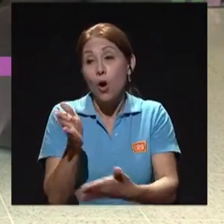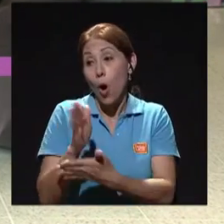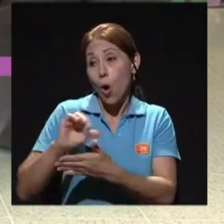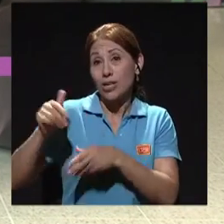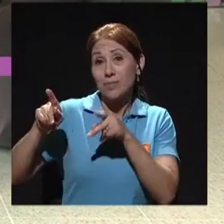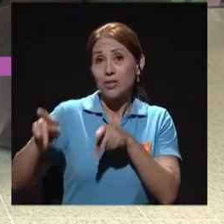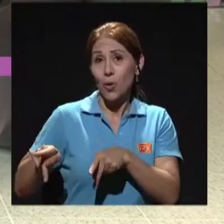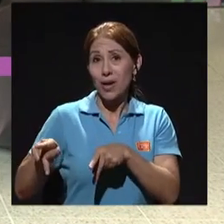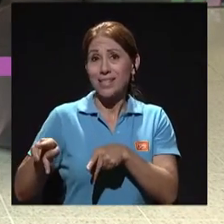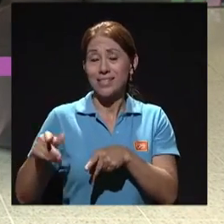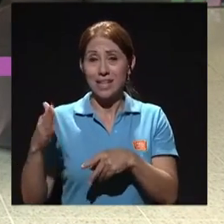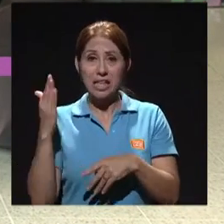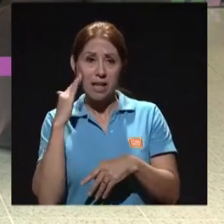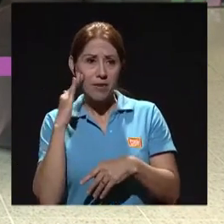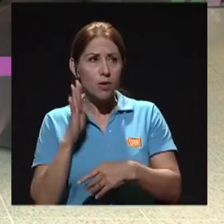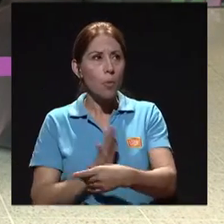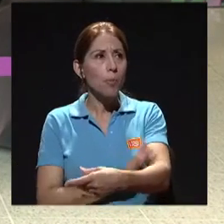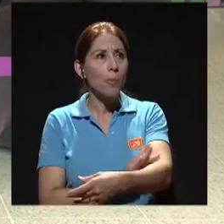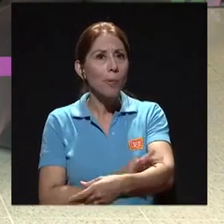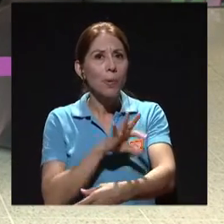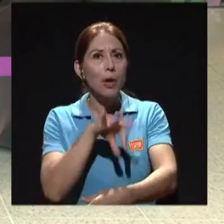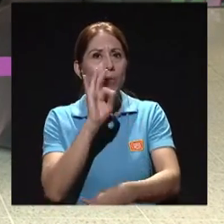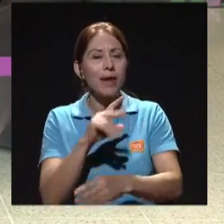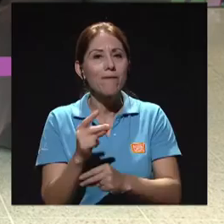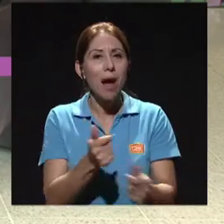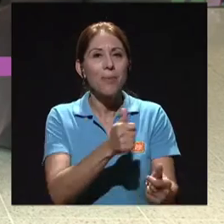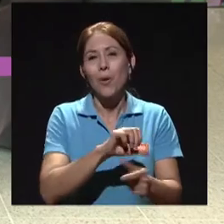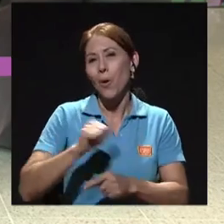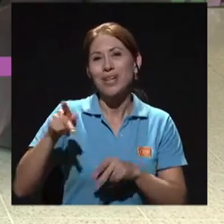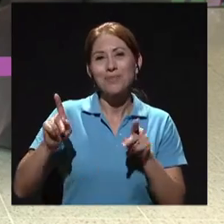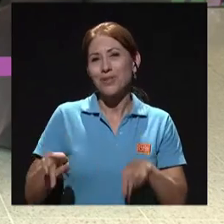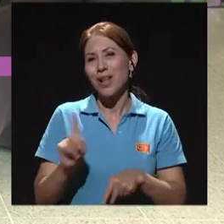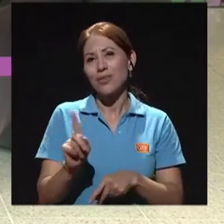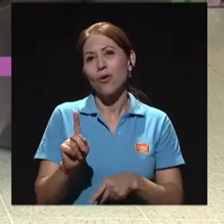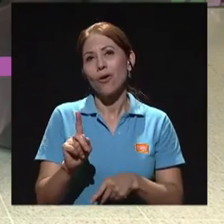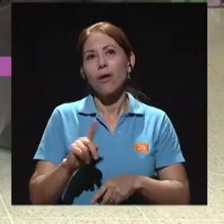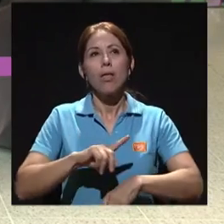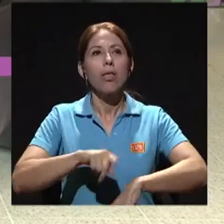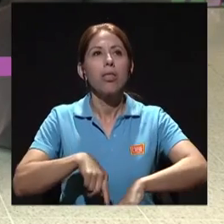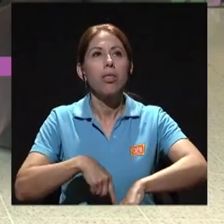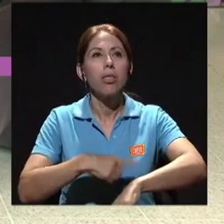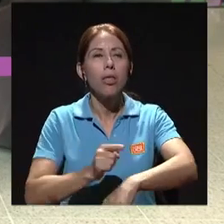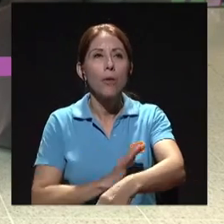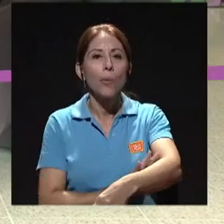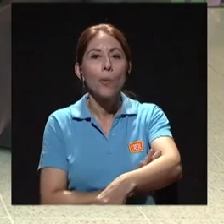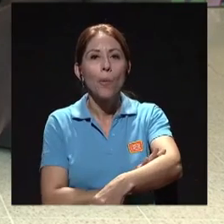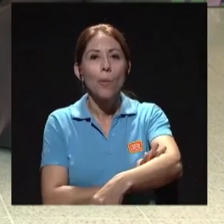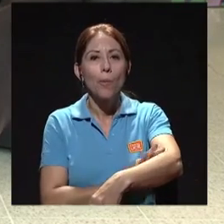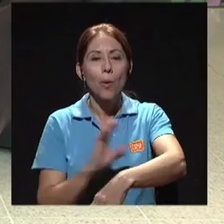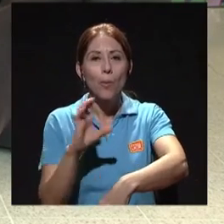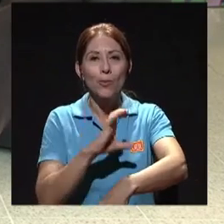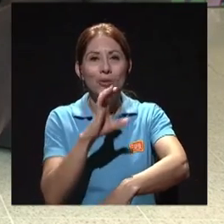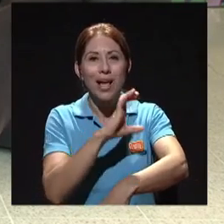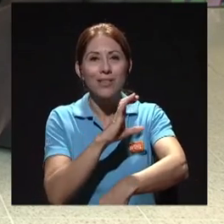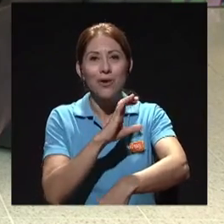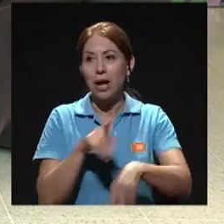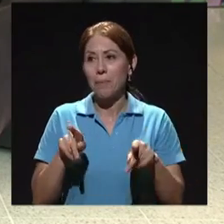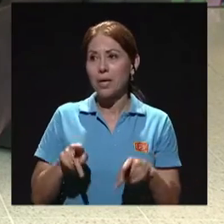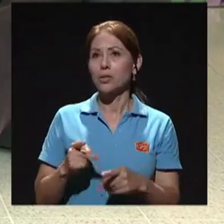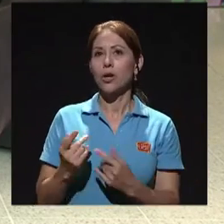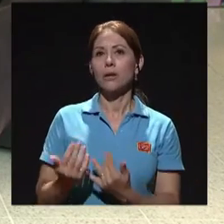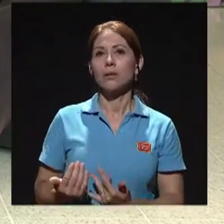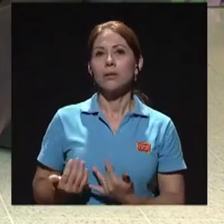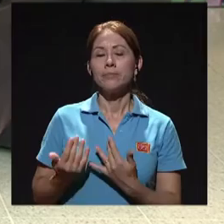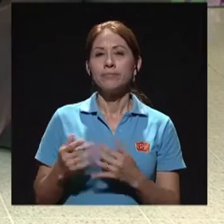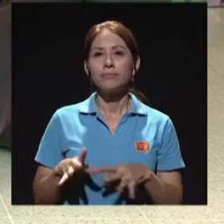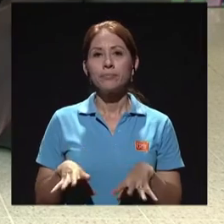increíblemente diestras y hay otras personas que no. Y que demoran mucho también el sacar la mucho. Obviamente eso produce un cierto estrés